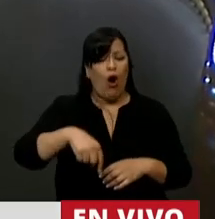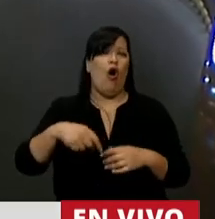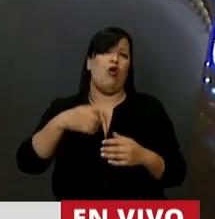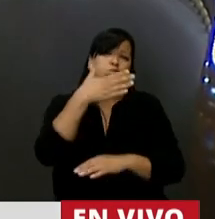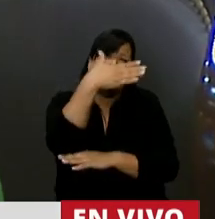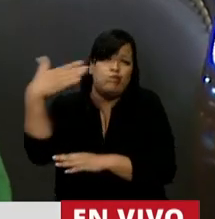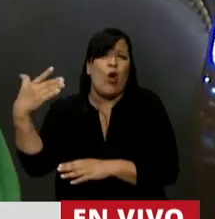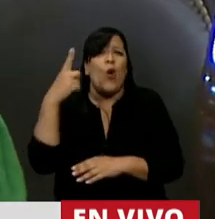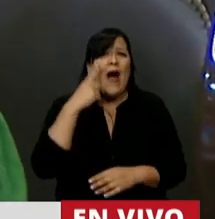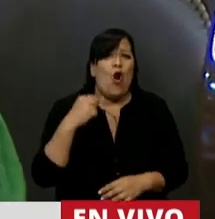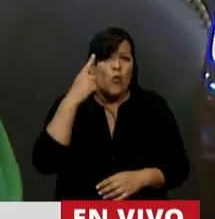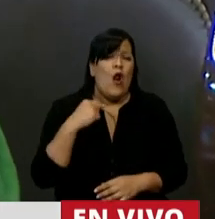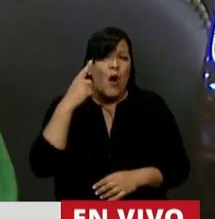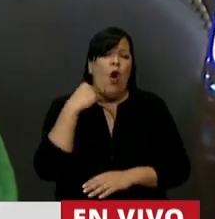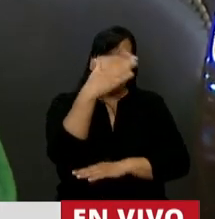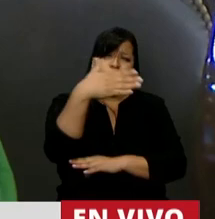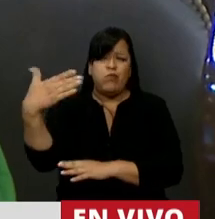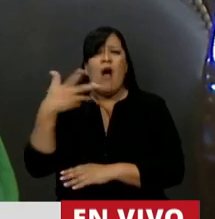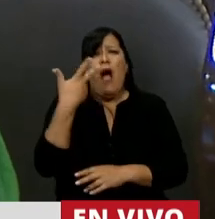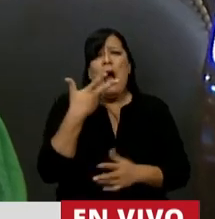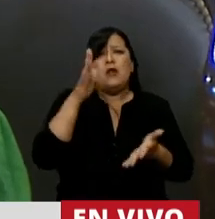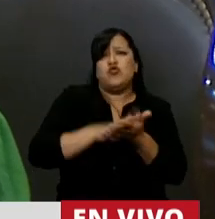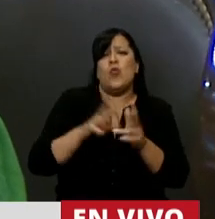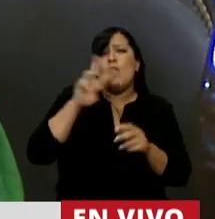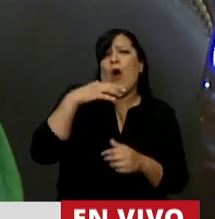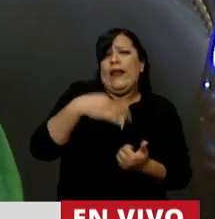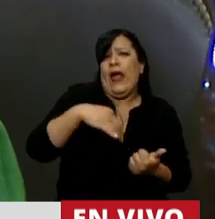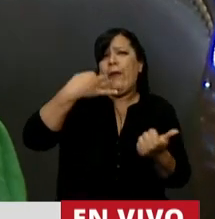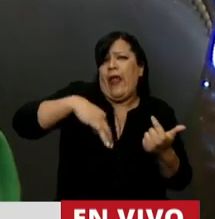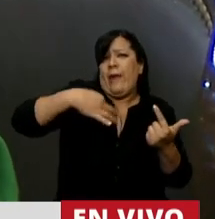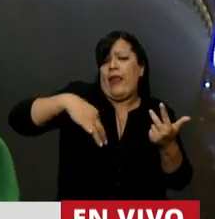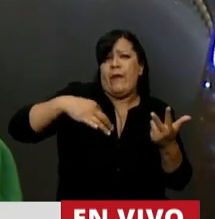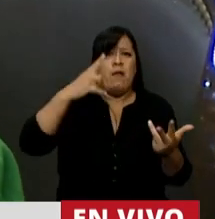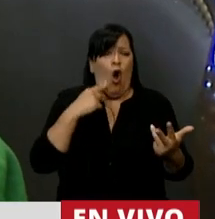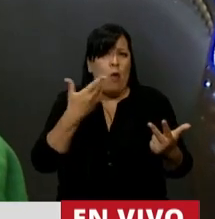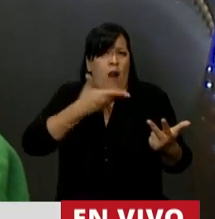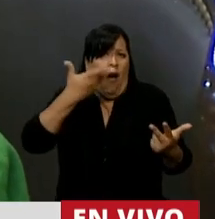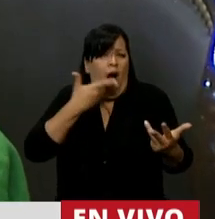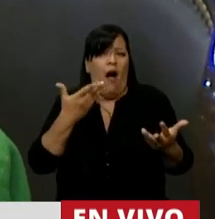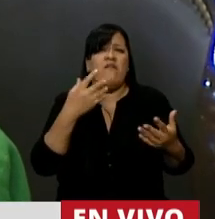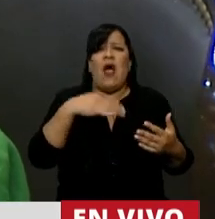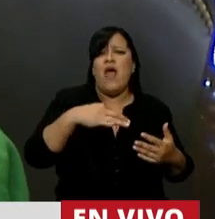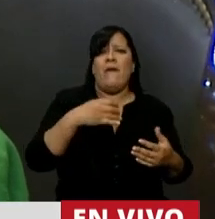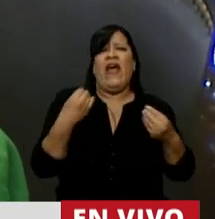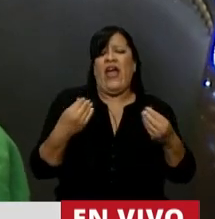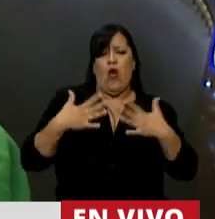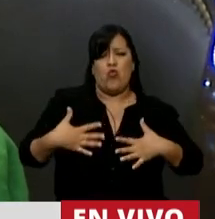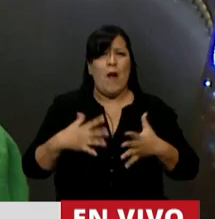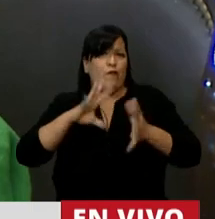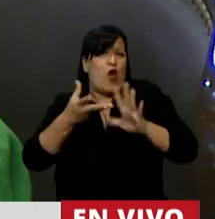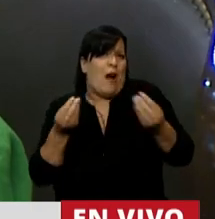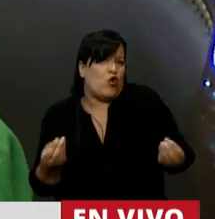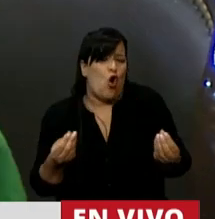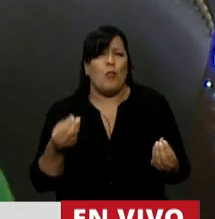escuchando a muchos varones hablando de qué tenemos que hacer, de qué tenemos que hacer con nuestro cuerpo, de cómo